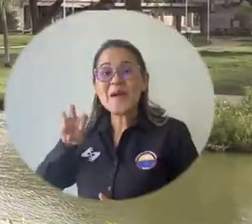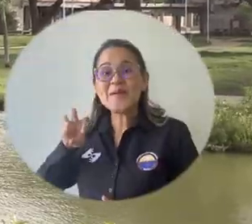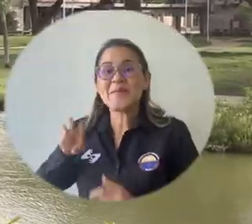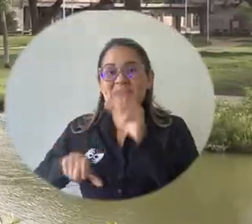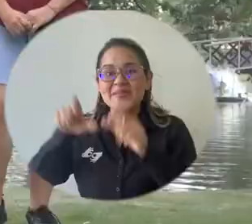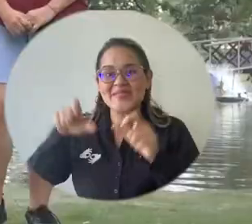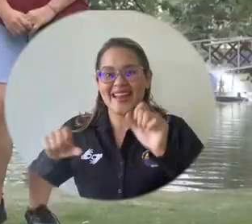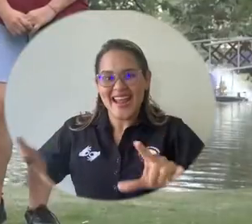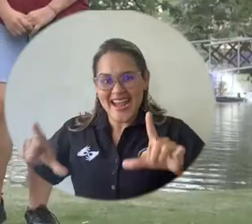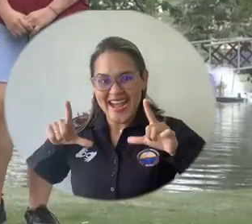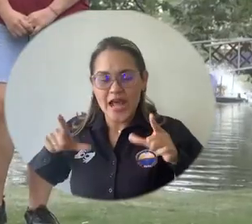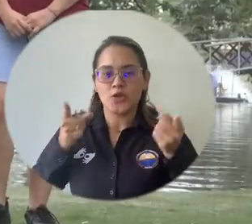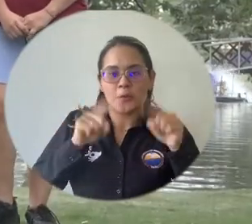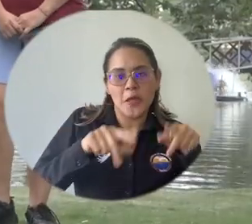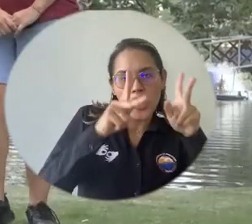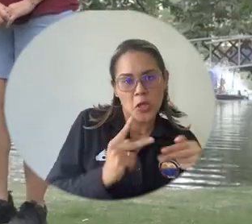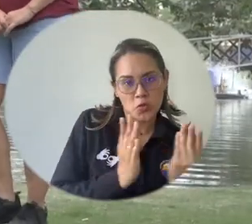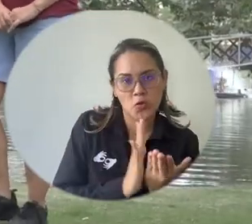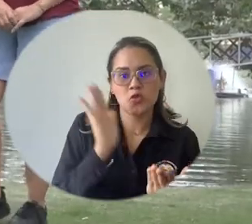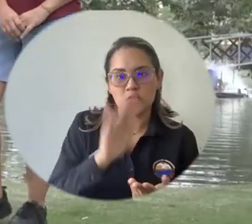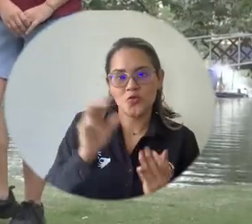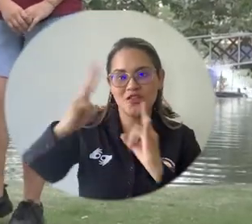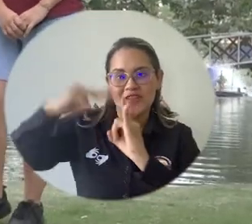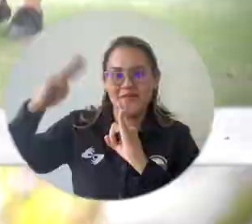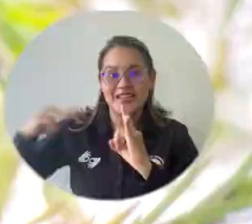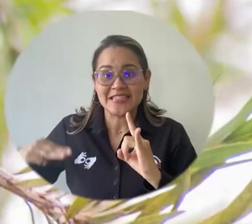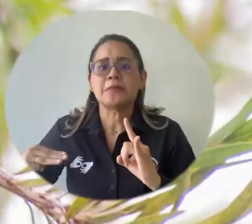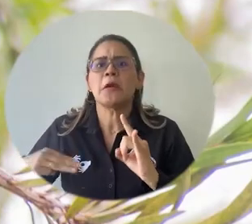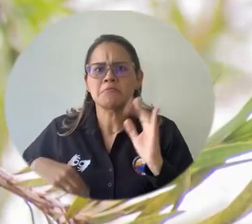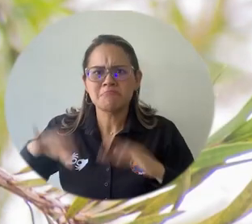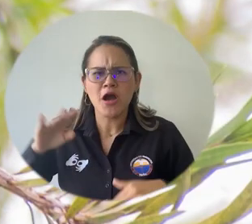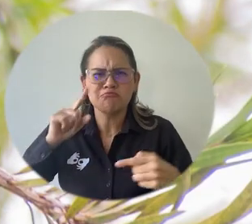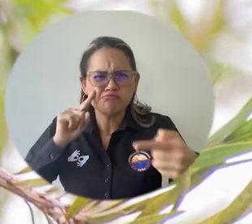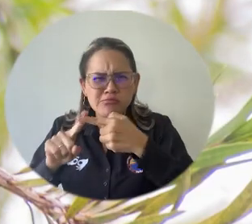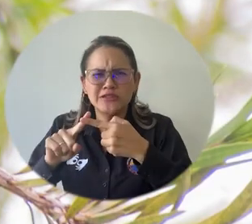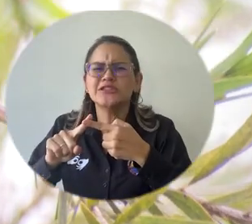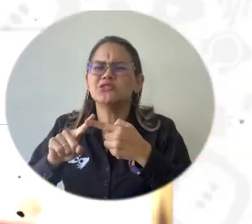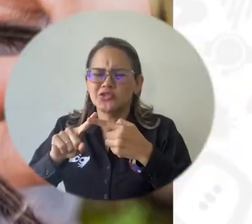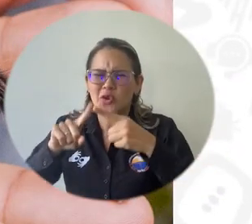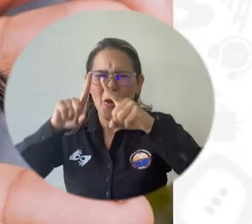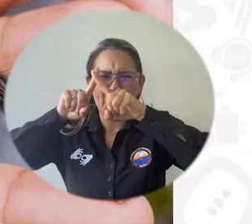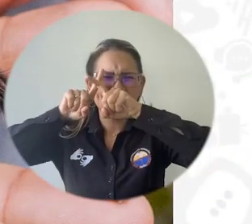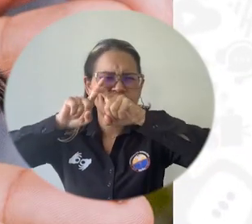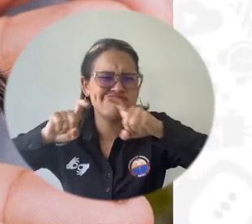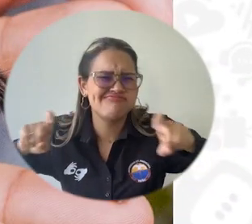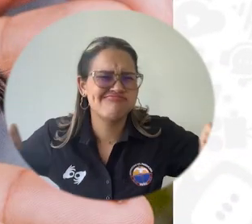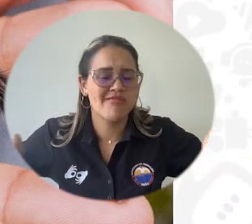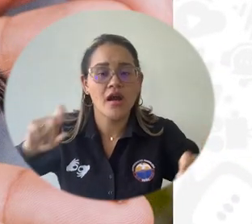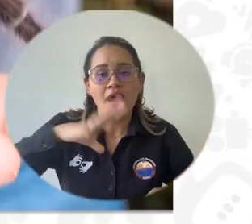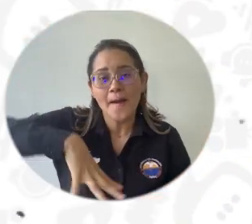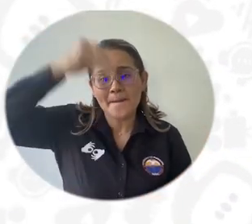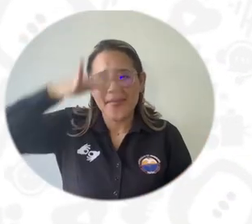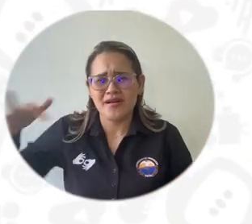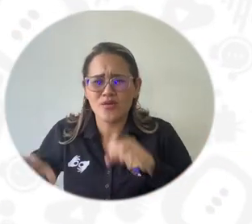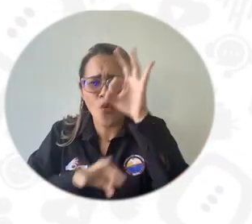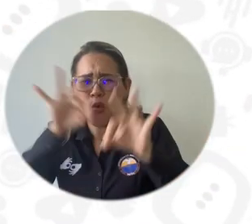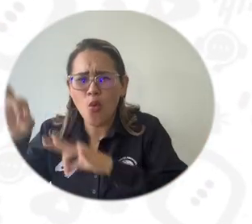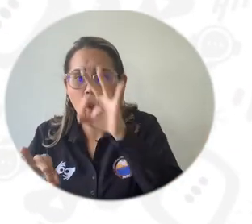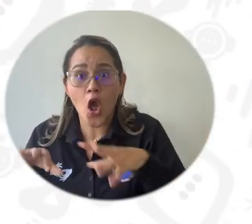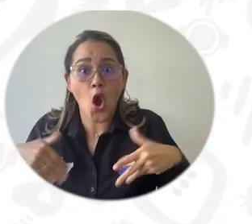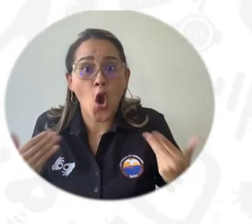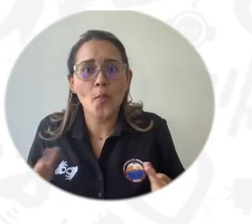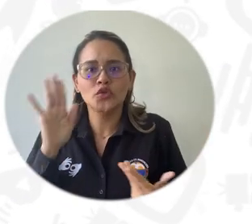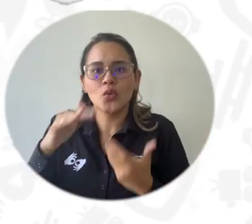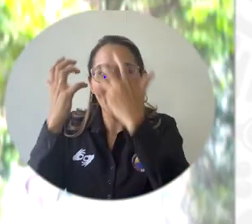Ocho graduados y una estudiante de la Universidad del Magdalena incursionaron en una significativa apuesta para conservar la biodiversidad del departamento a